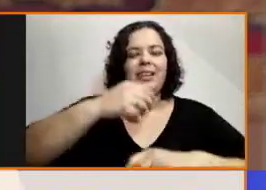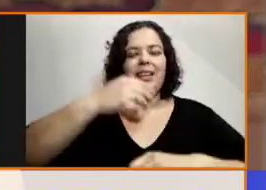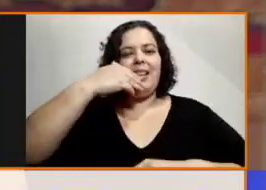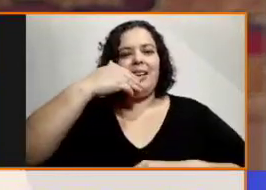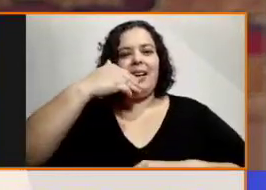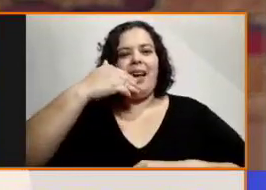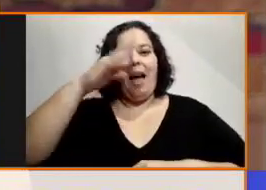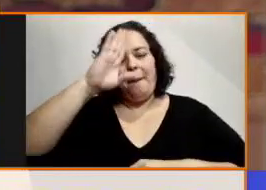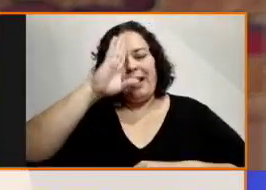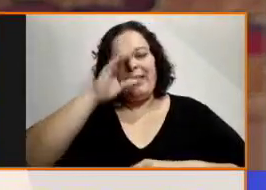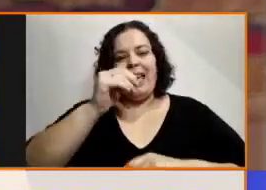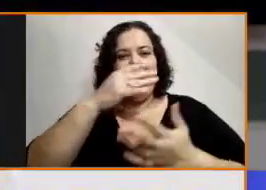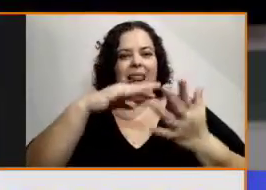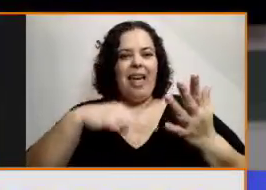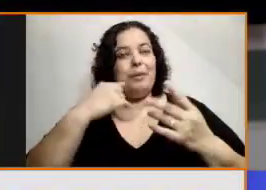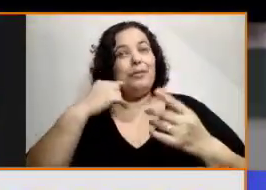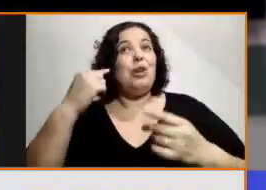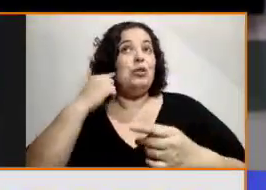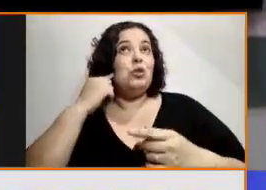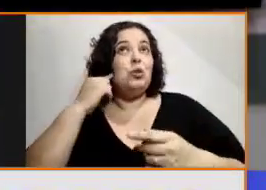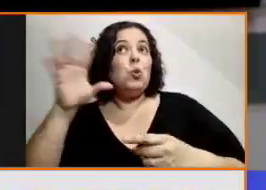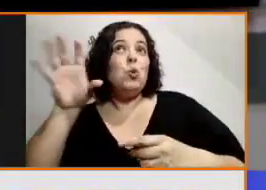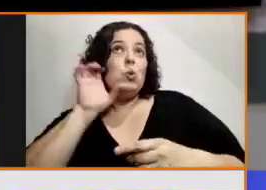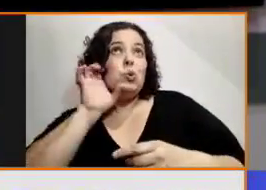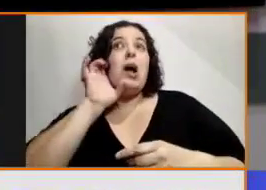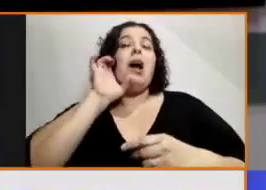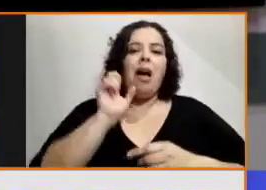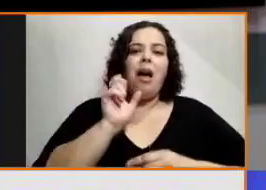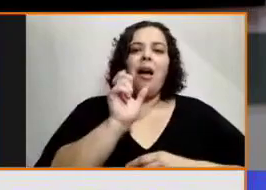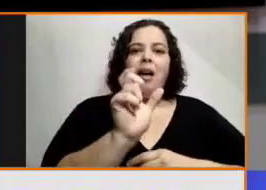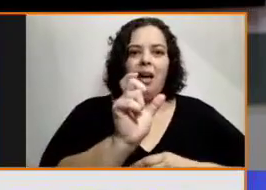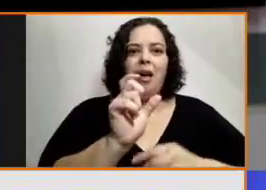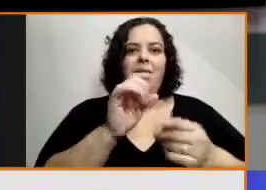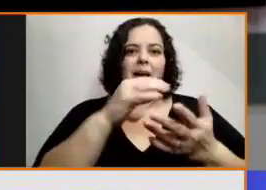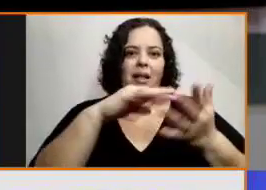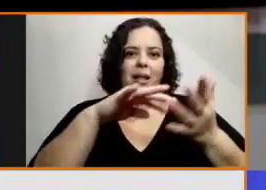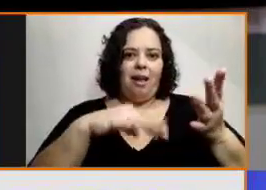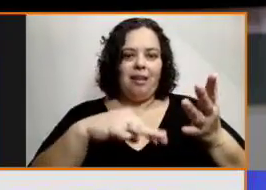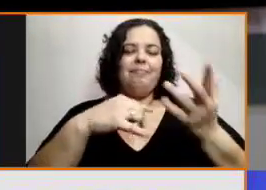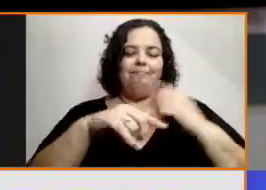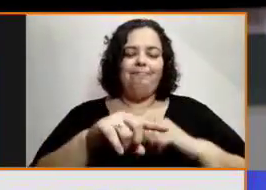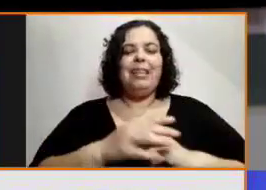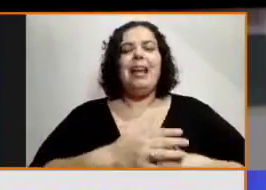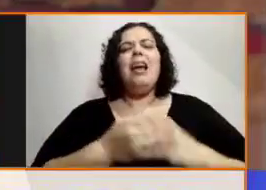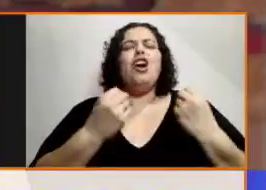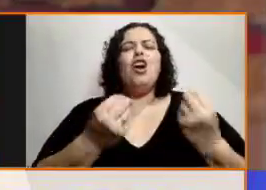surgió en vos el interés por trabajar en esta línea, esta inquietud por este tema?